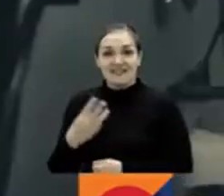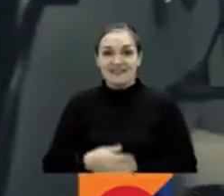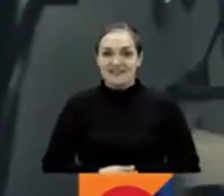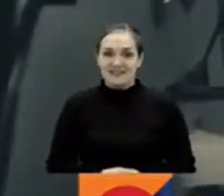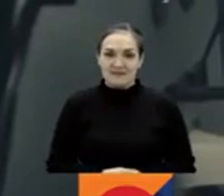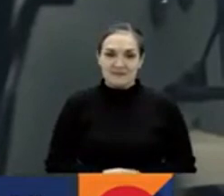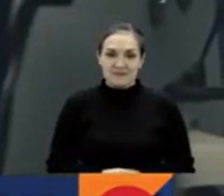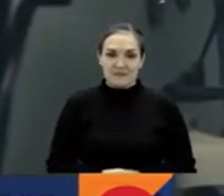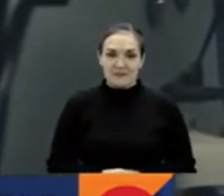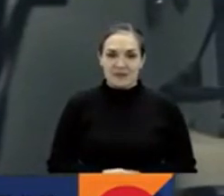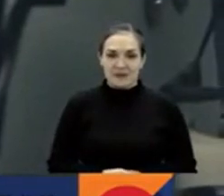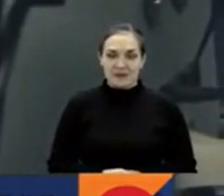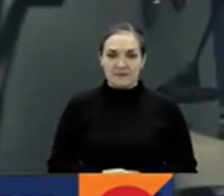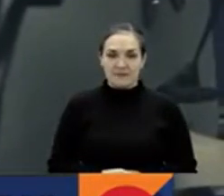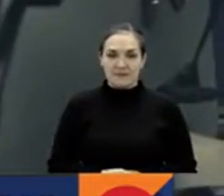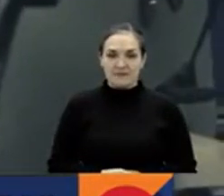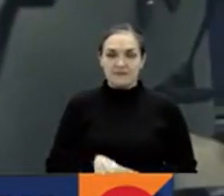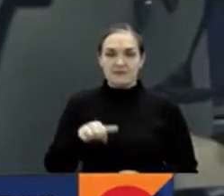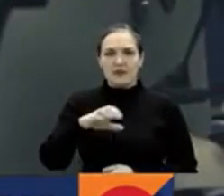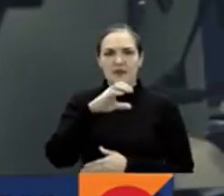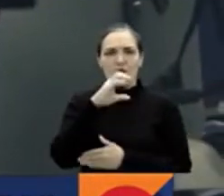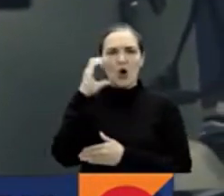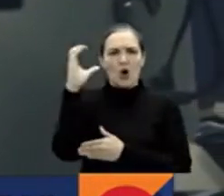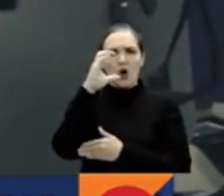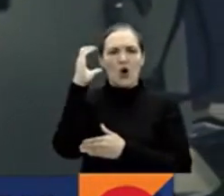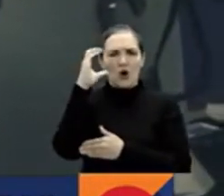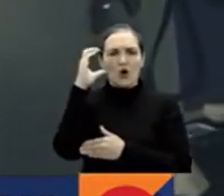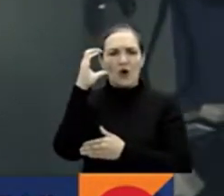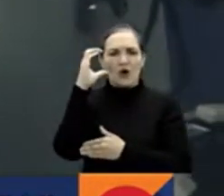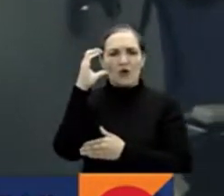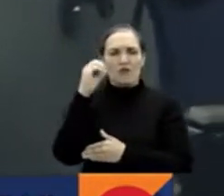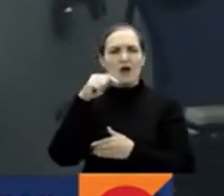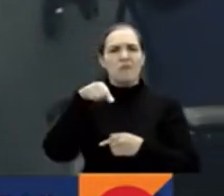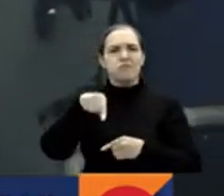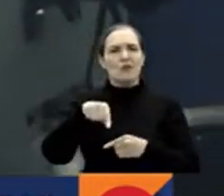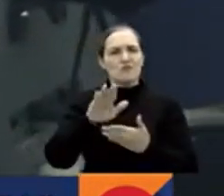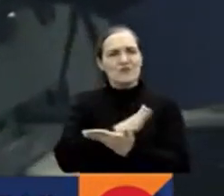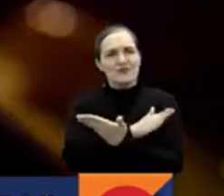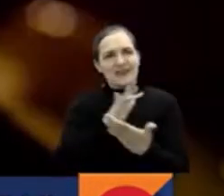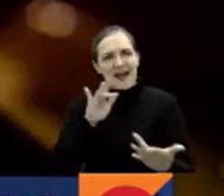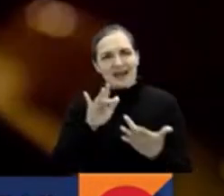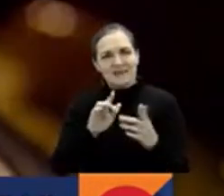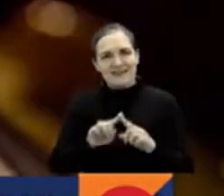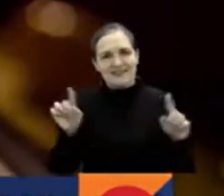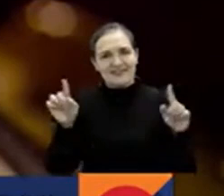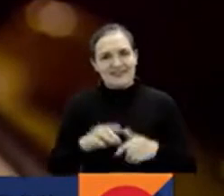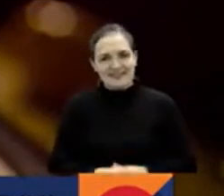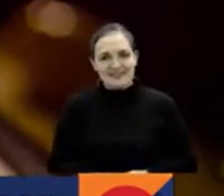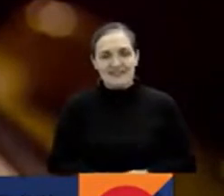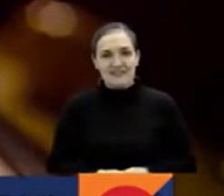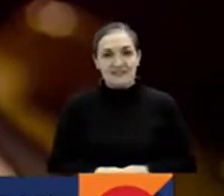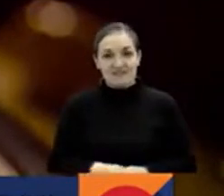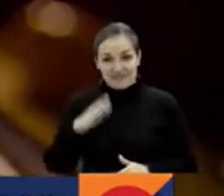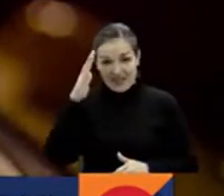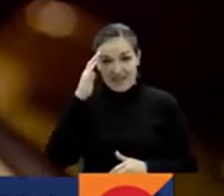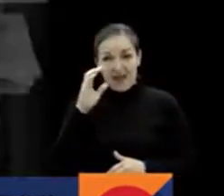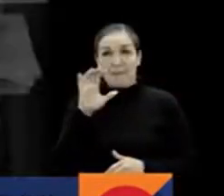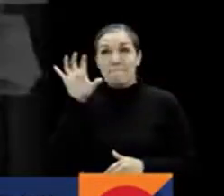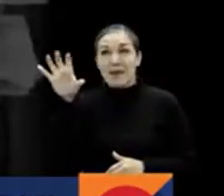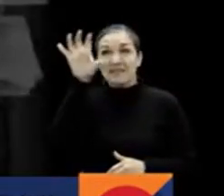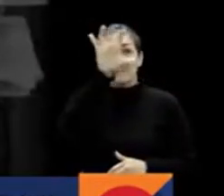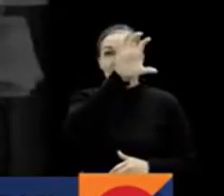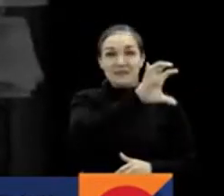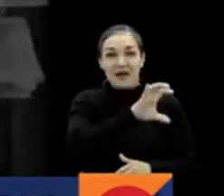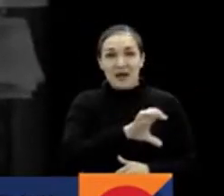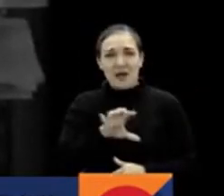La demostración de que en nuestro país hay un tipo de luminosidad musical diferente. Toda nación tiene sus héroes